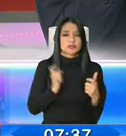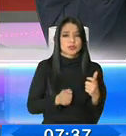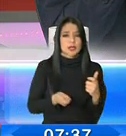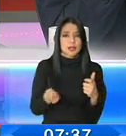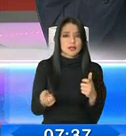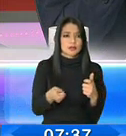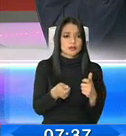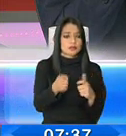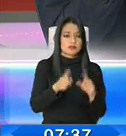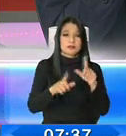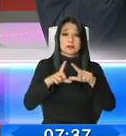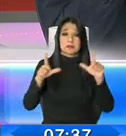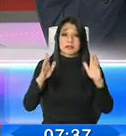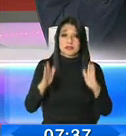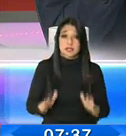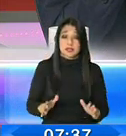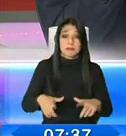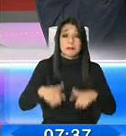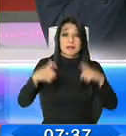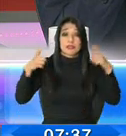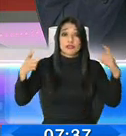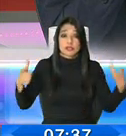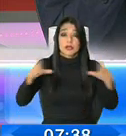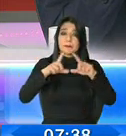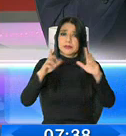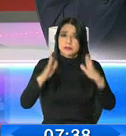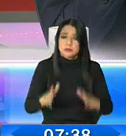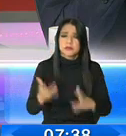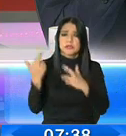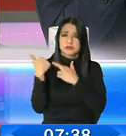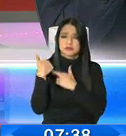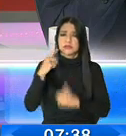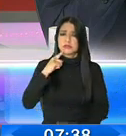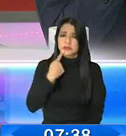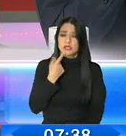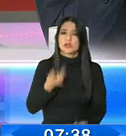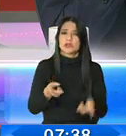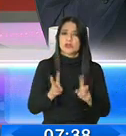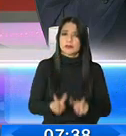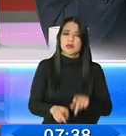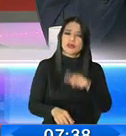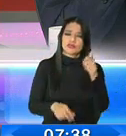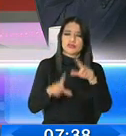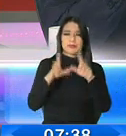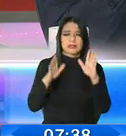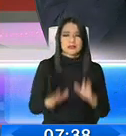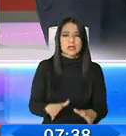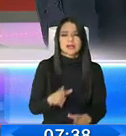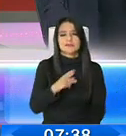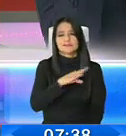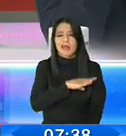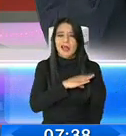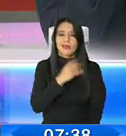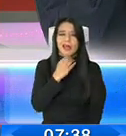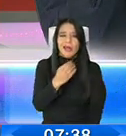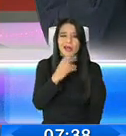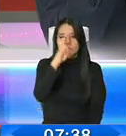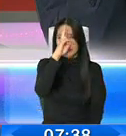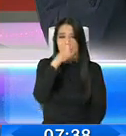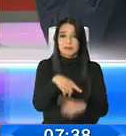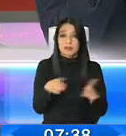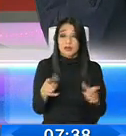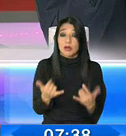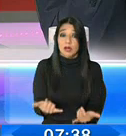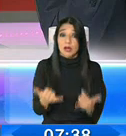empresarios en este país, empresarios responsables, empresarios serios. También existen de los otros, como todo en el Ecuador, pero en nuestros